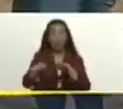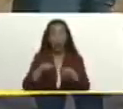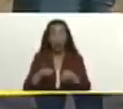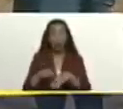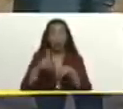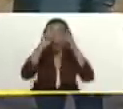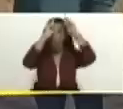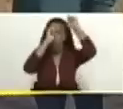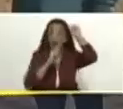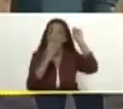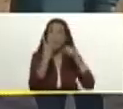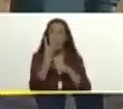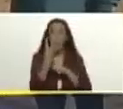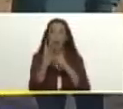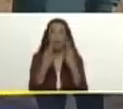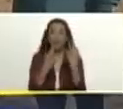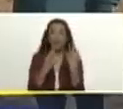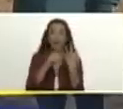gorra que dice 4F